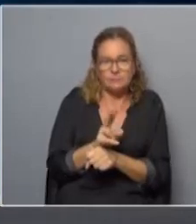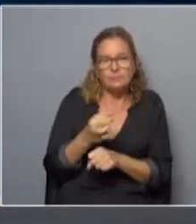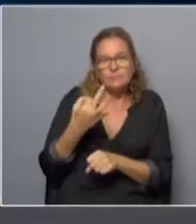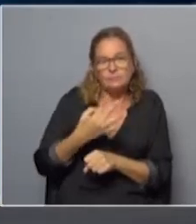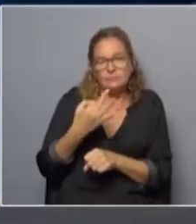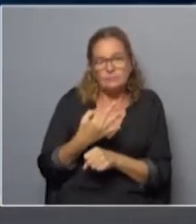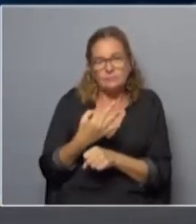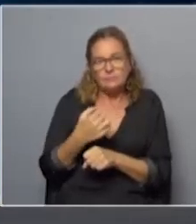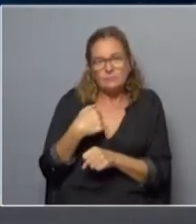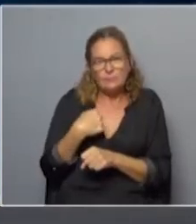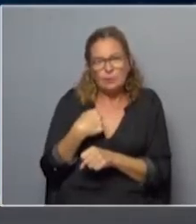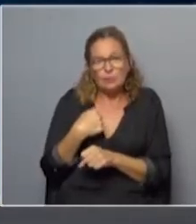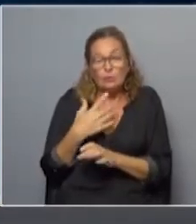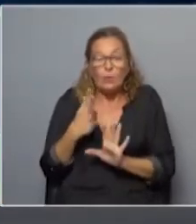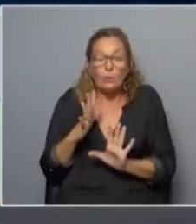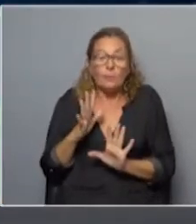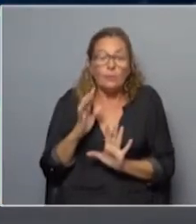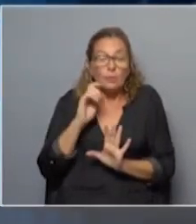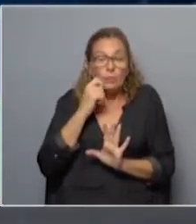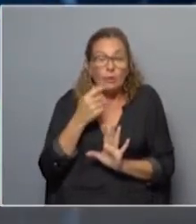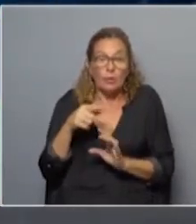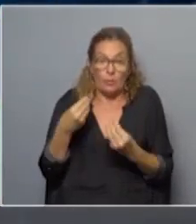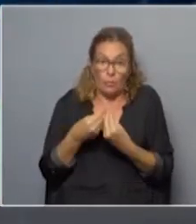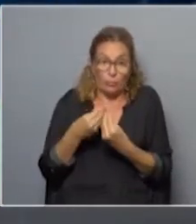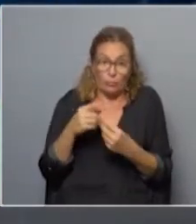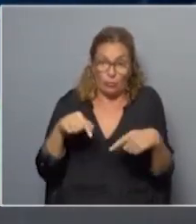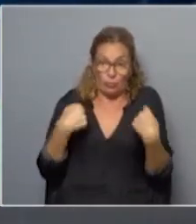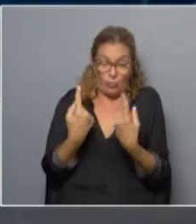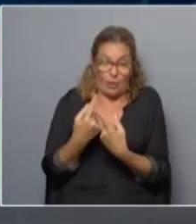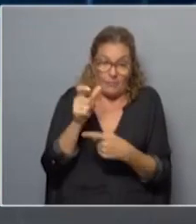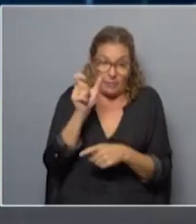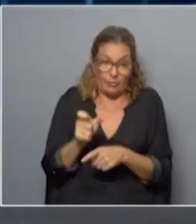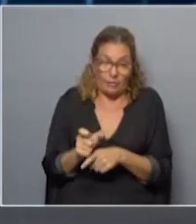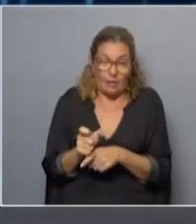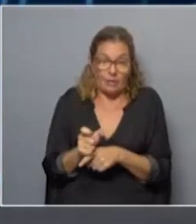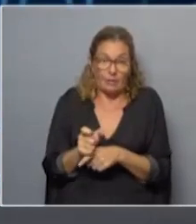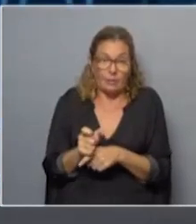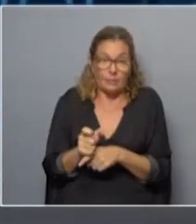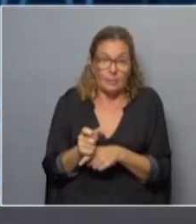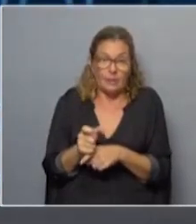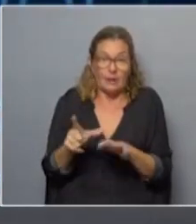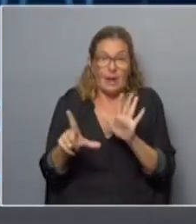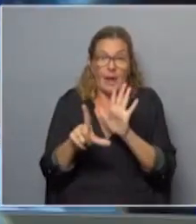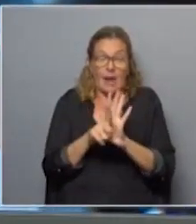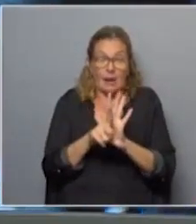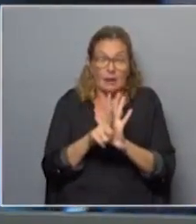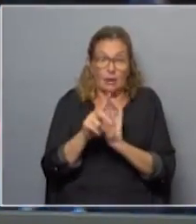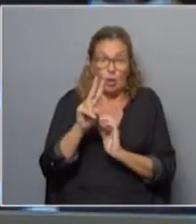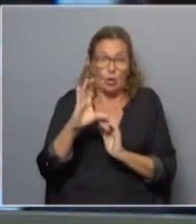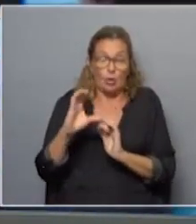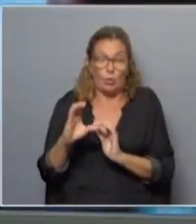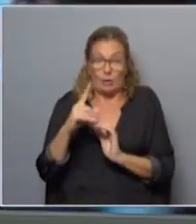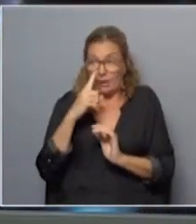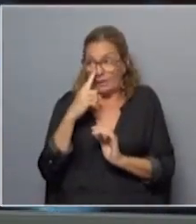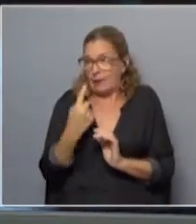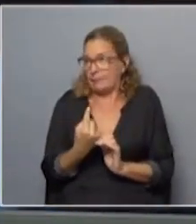Bien, yo hubiera preferido, y creo que muchos ciudadanos hubieran preferido, que en lugar de esta ley de urgente consideración, que por